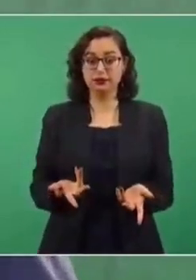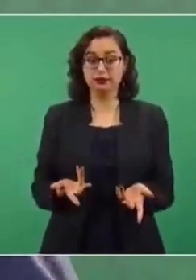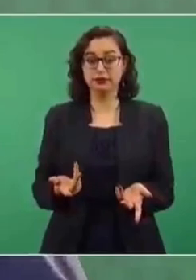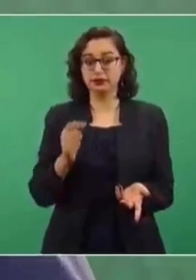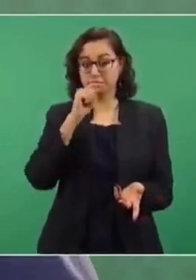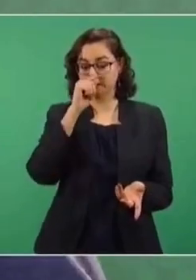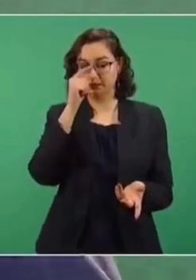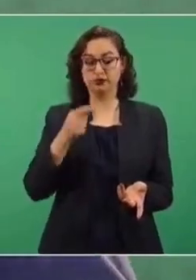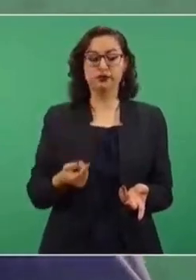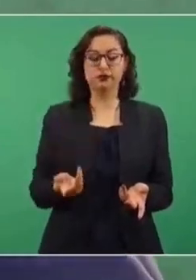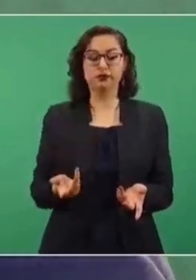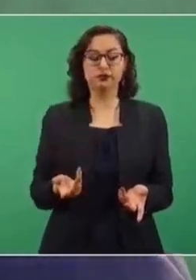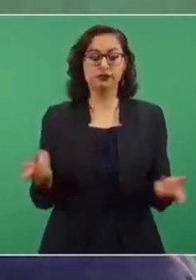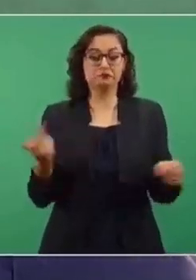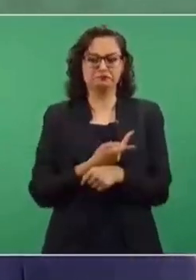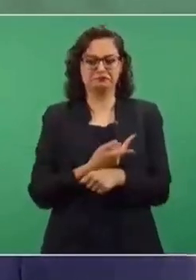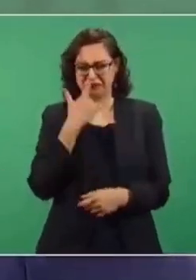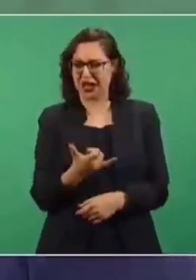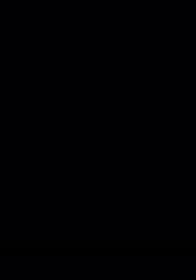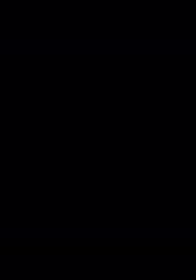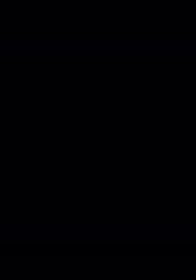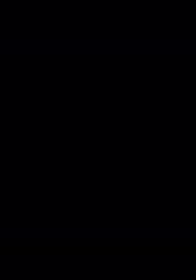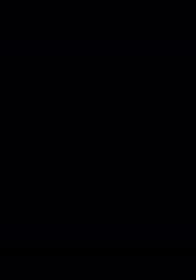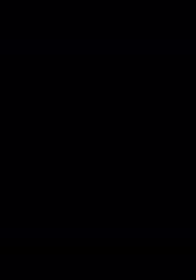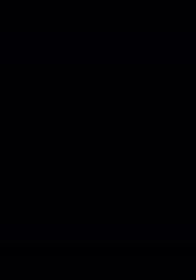resultan atípicas.